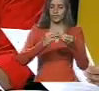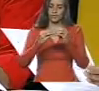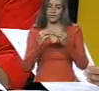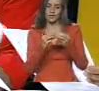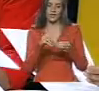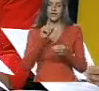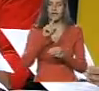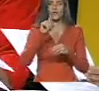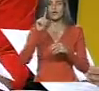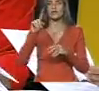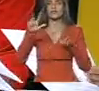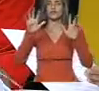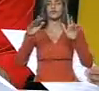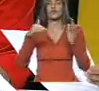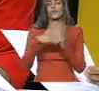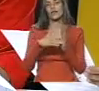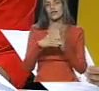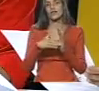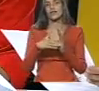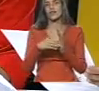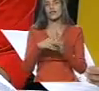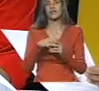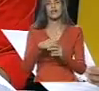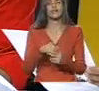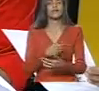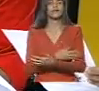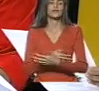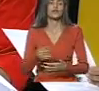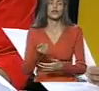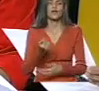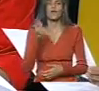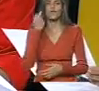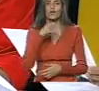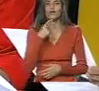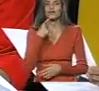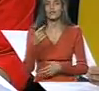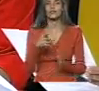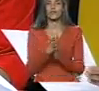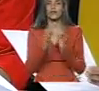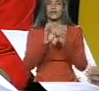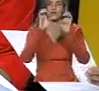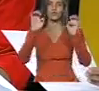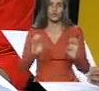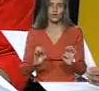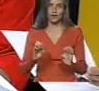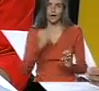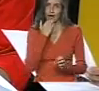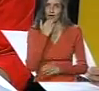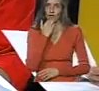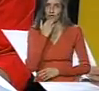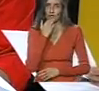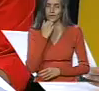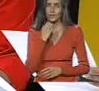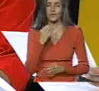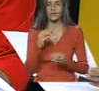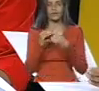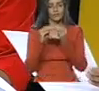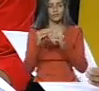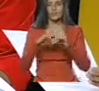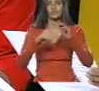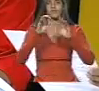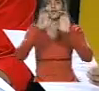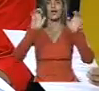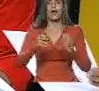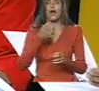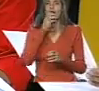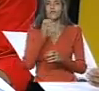son 118 millones de bolívares. En infraestructura, además, está la recolección